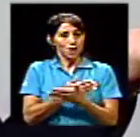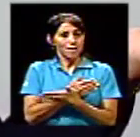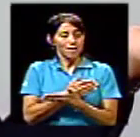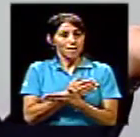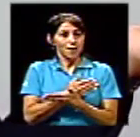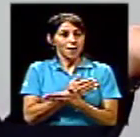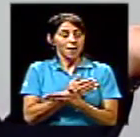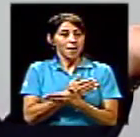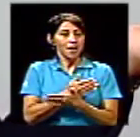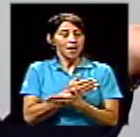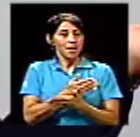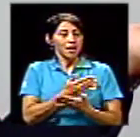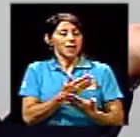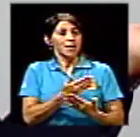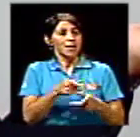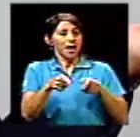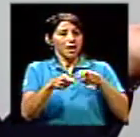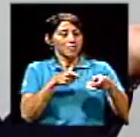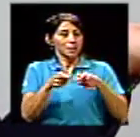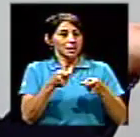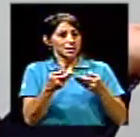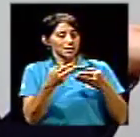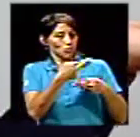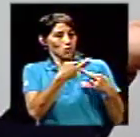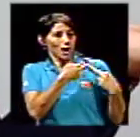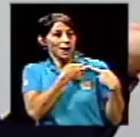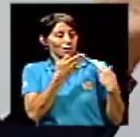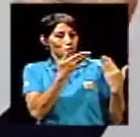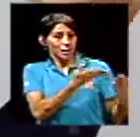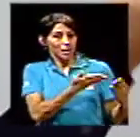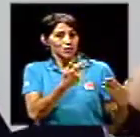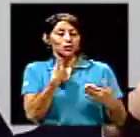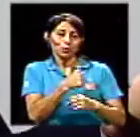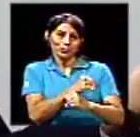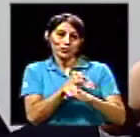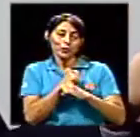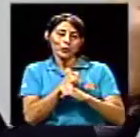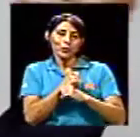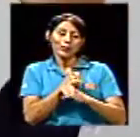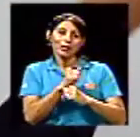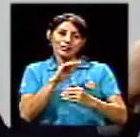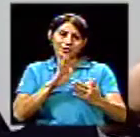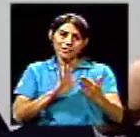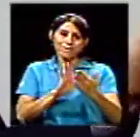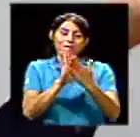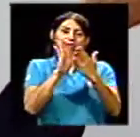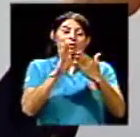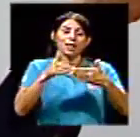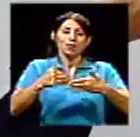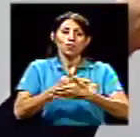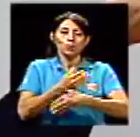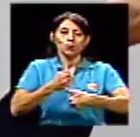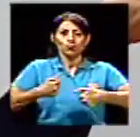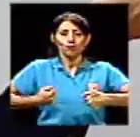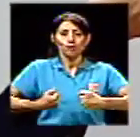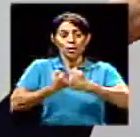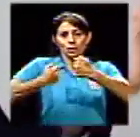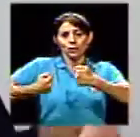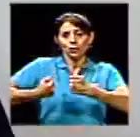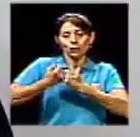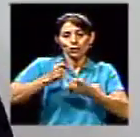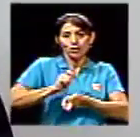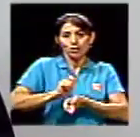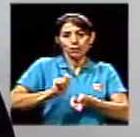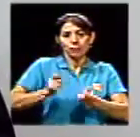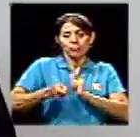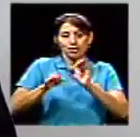Ramírez estoy seguro que se enfrenta a retos y a adecuaciones y a cambios